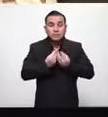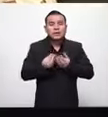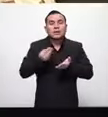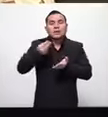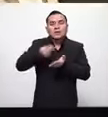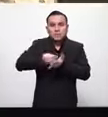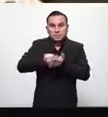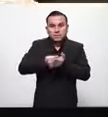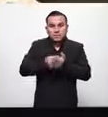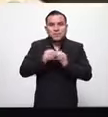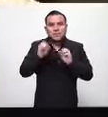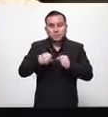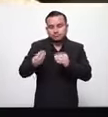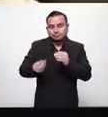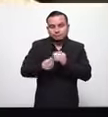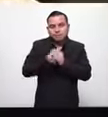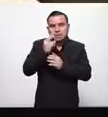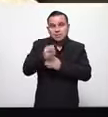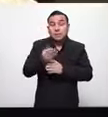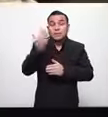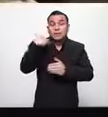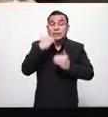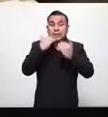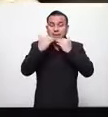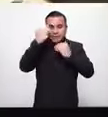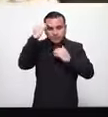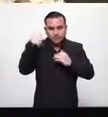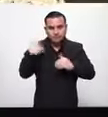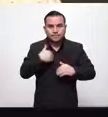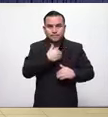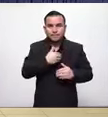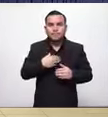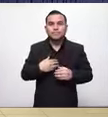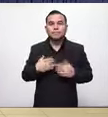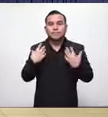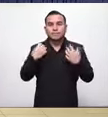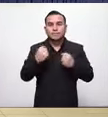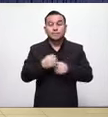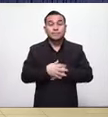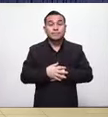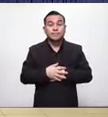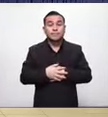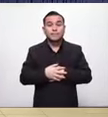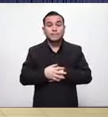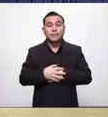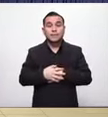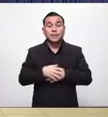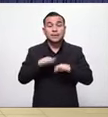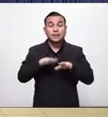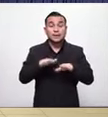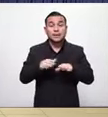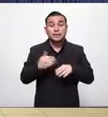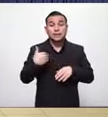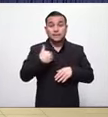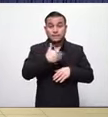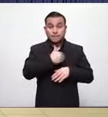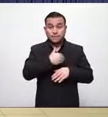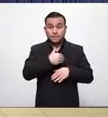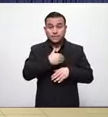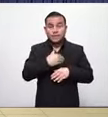podría yo agregarte lo que ya dijeron tanto la ministra como el secretario muchas gracias ministra